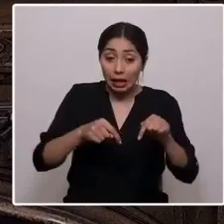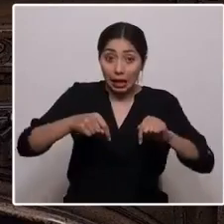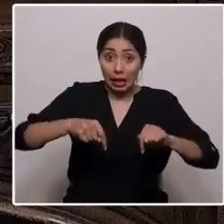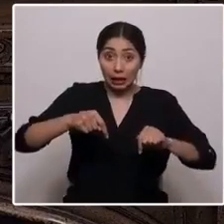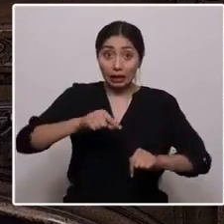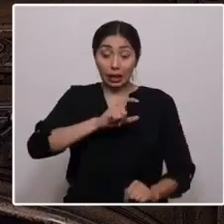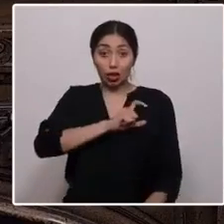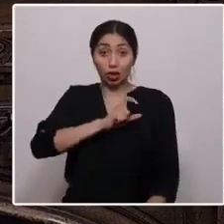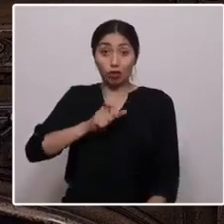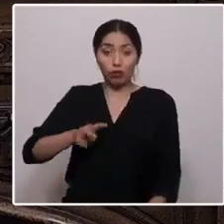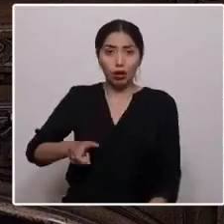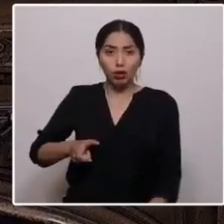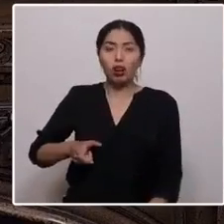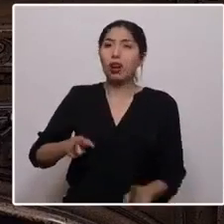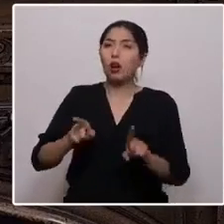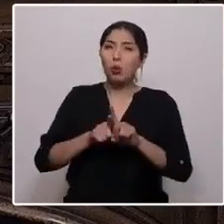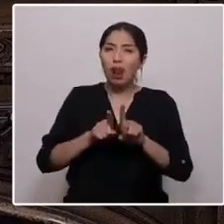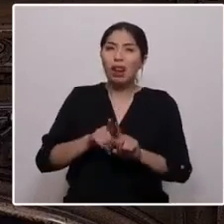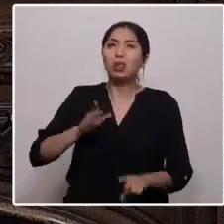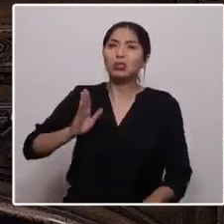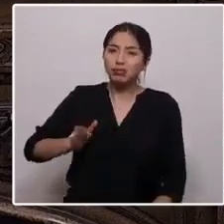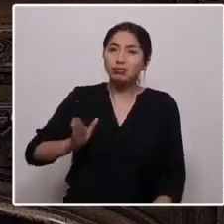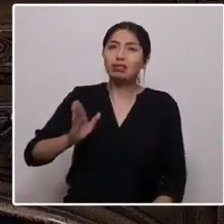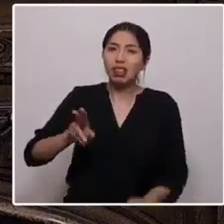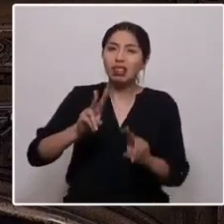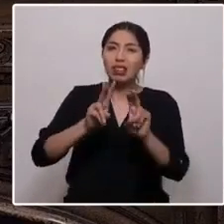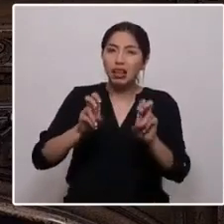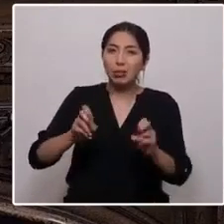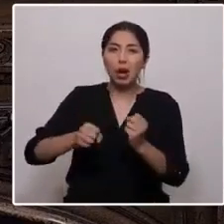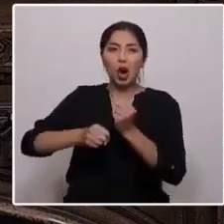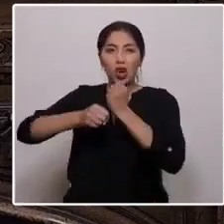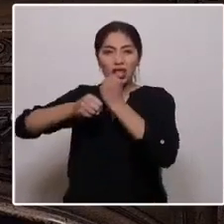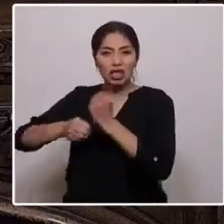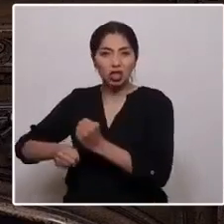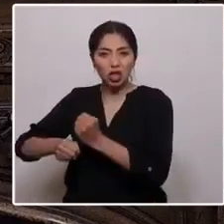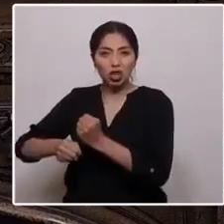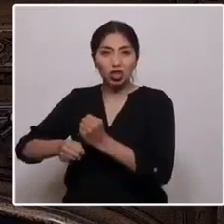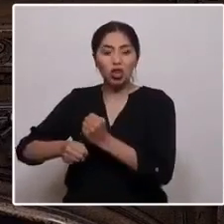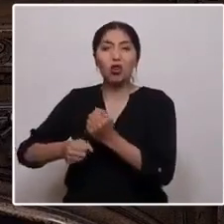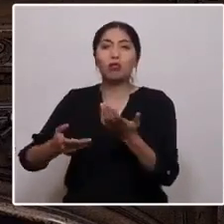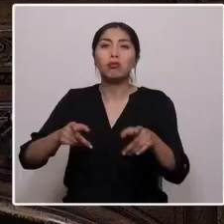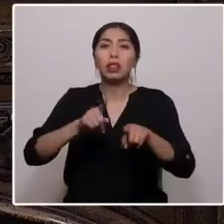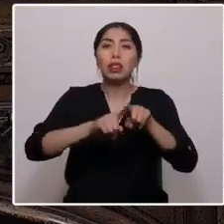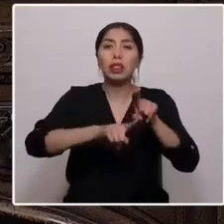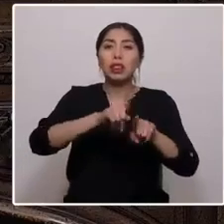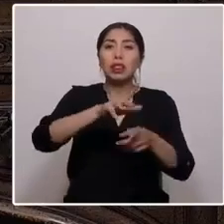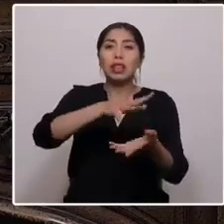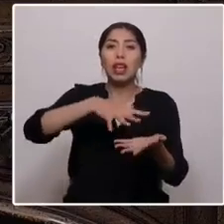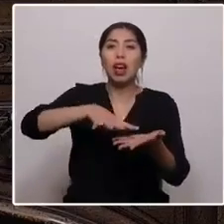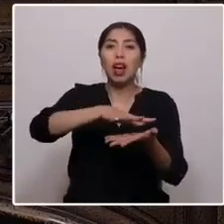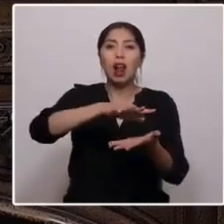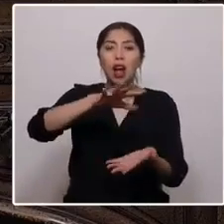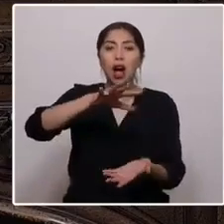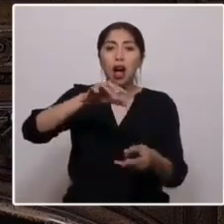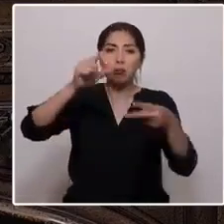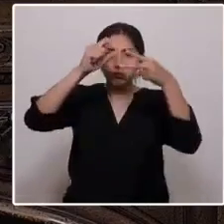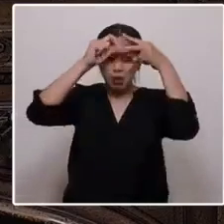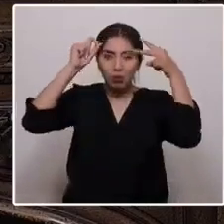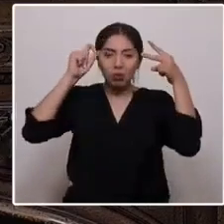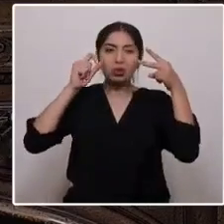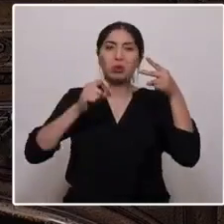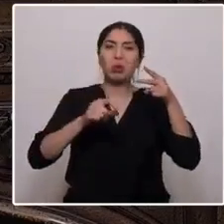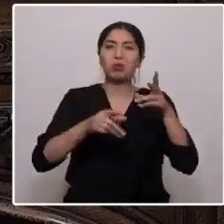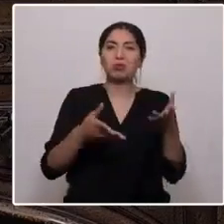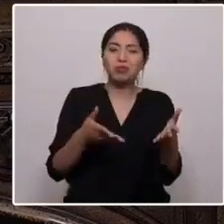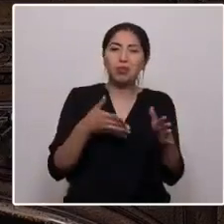persiste en los métodos de colonización, militarizando el Gualmapu. Es por eso que hacemos el